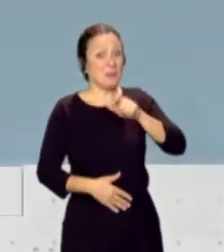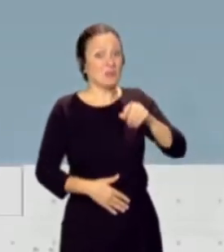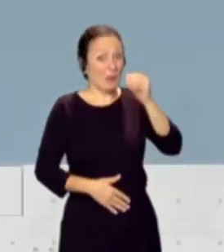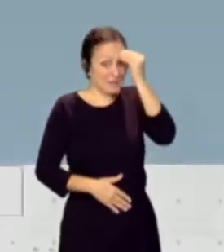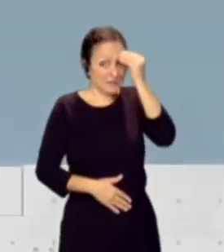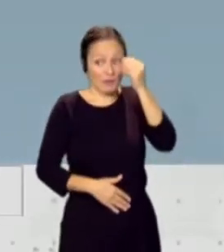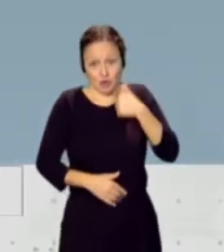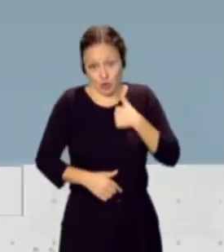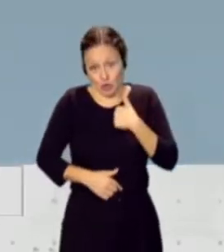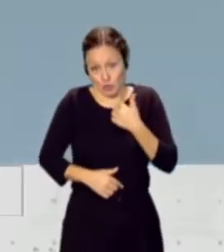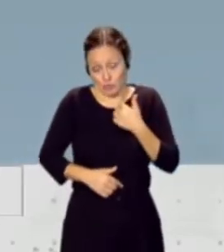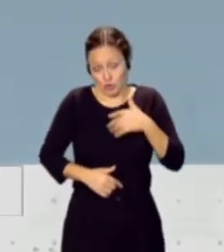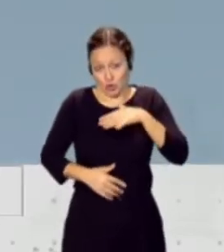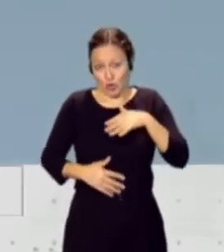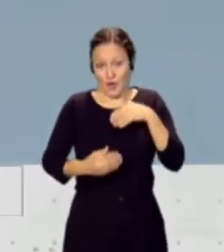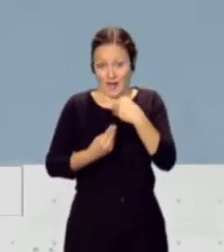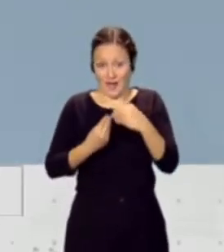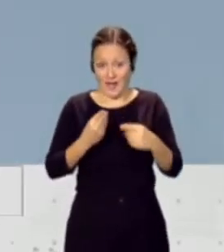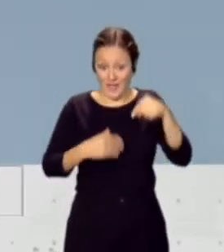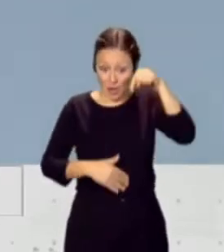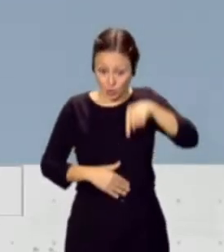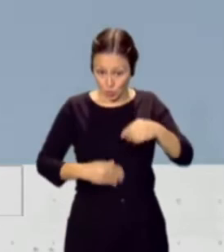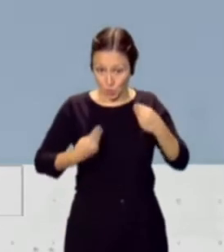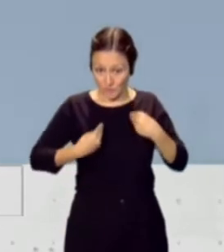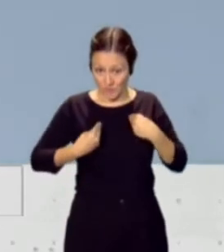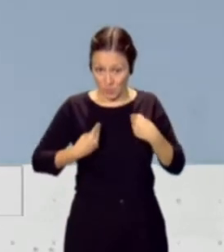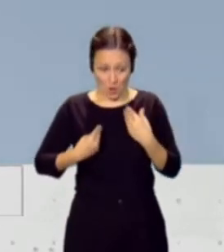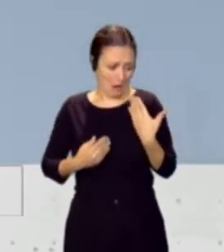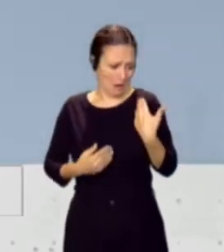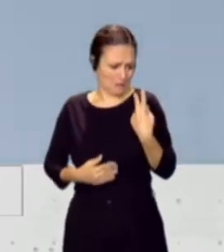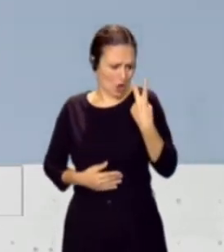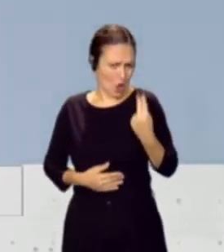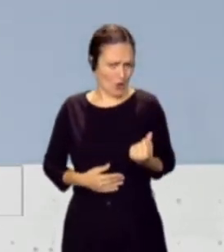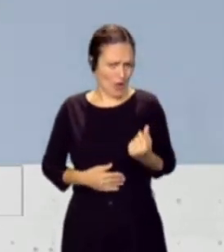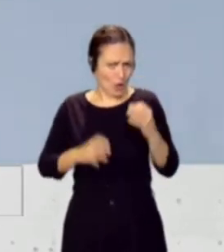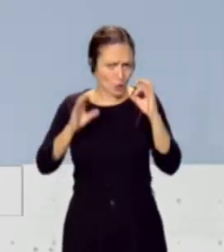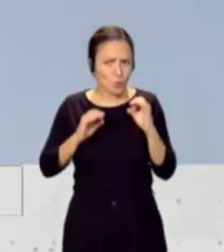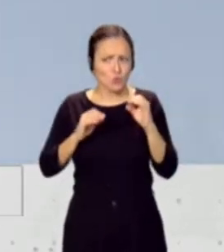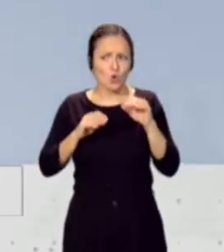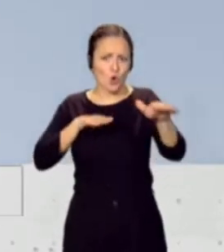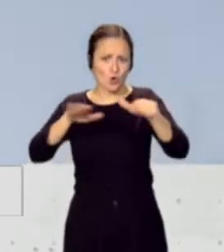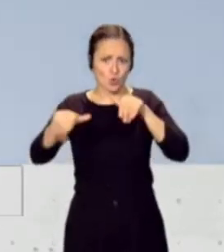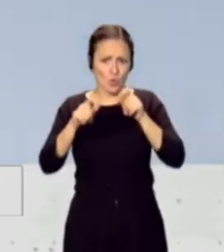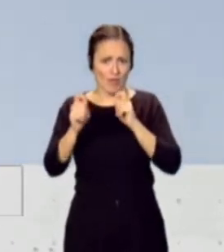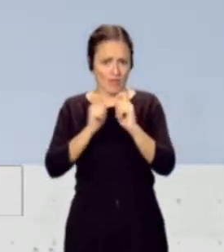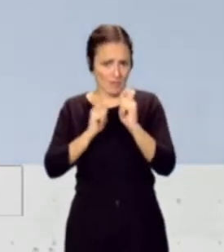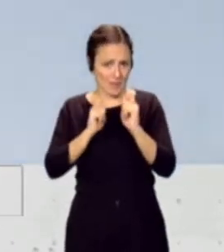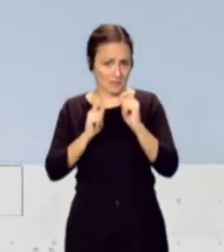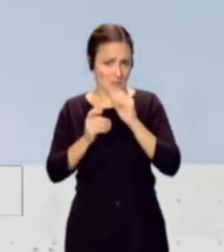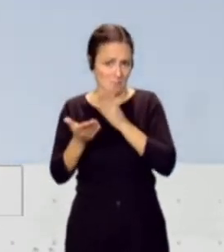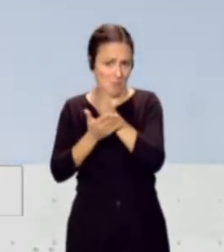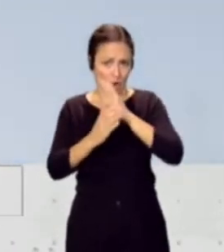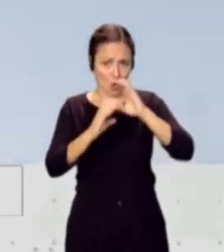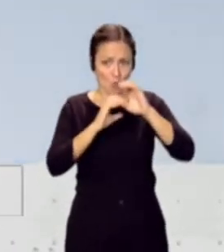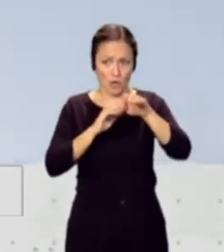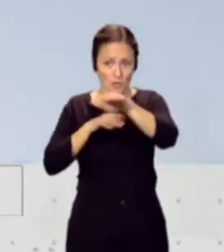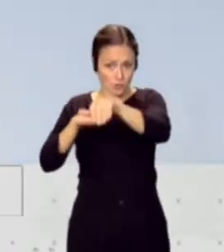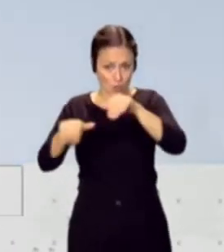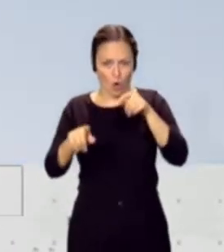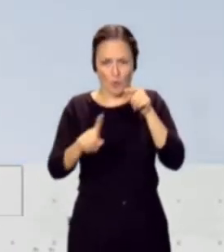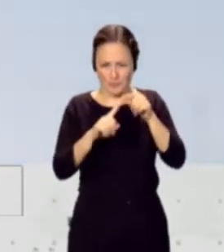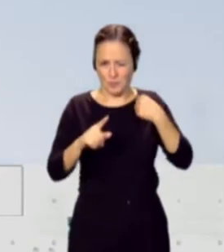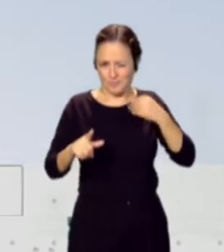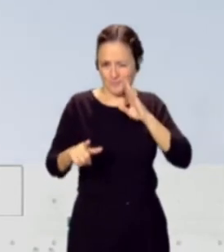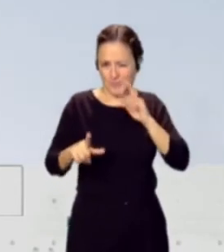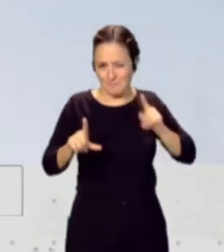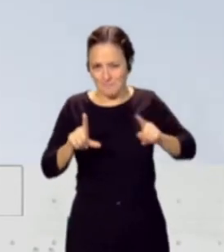días, yo vivo en el sur de Gran Canaria y poco antes de realizar ayer una rueda de prensa entre todos los medios de comunicación para presentar este mapa